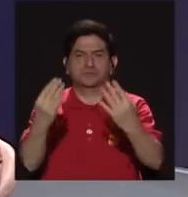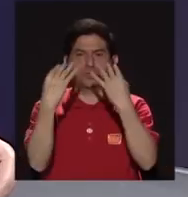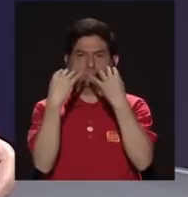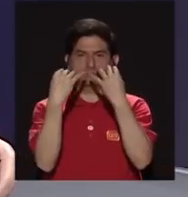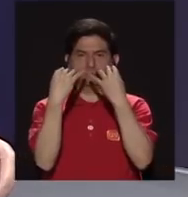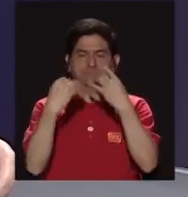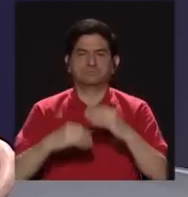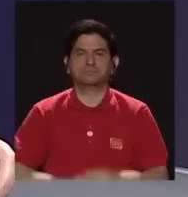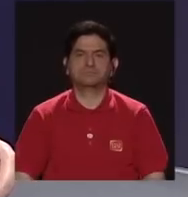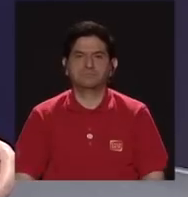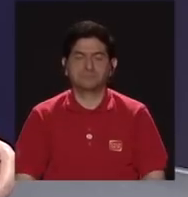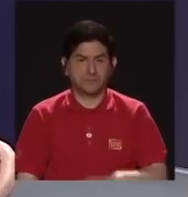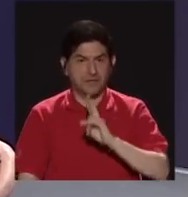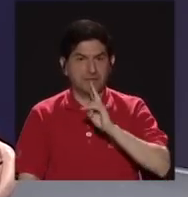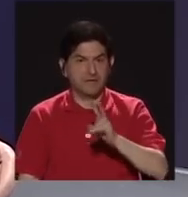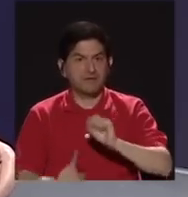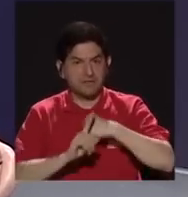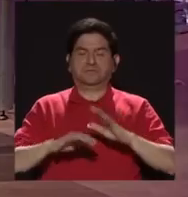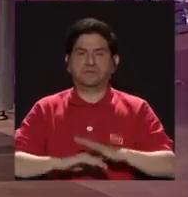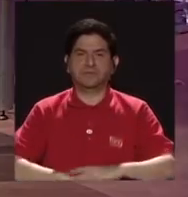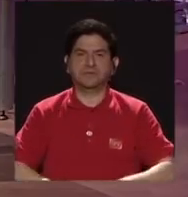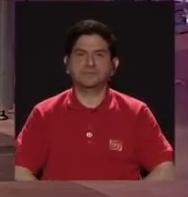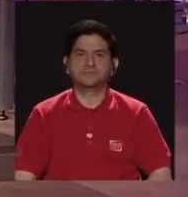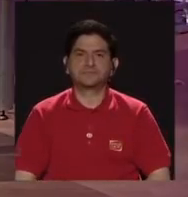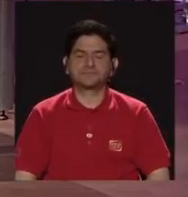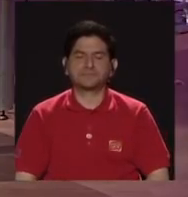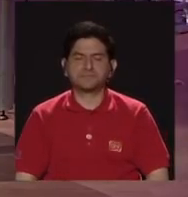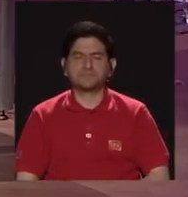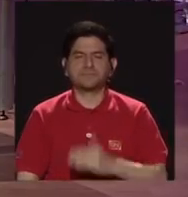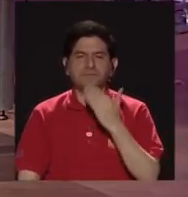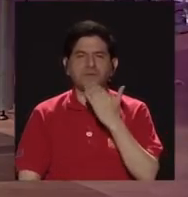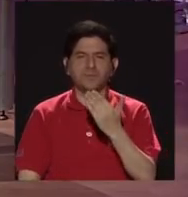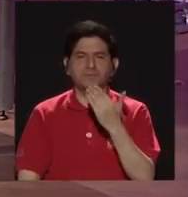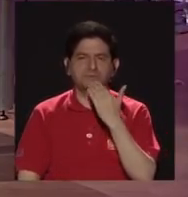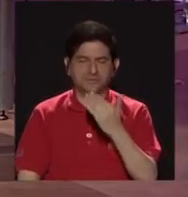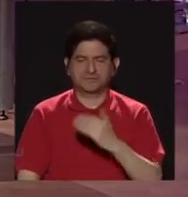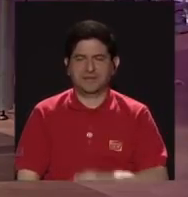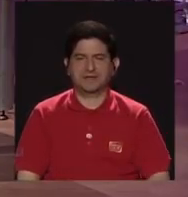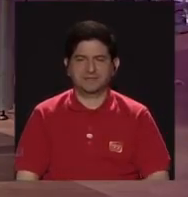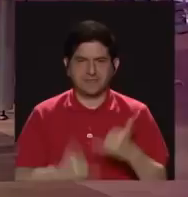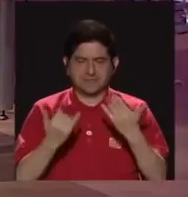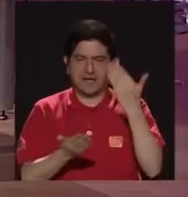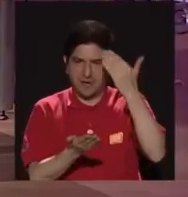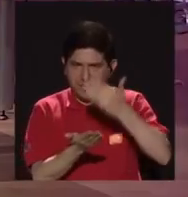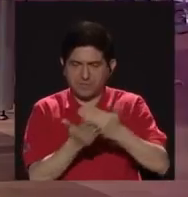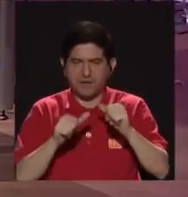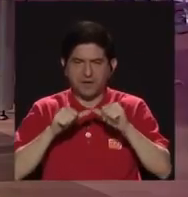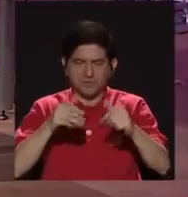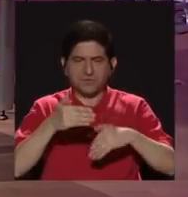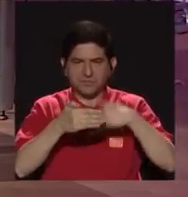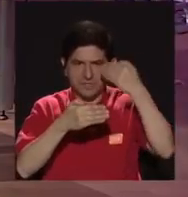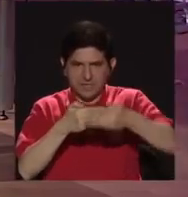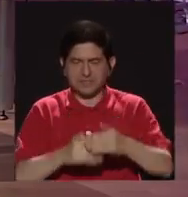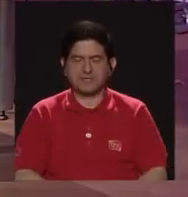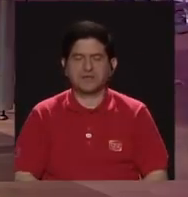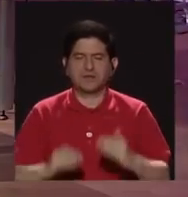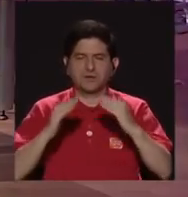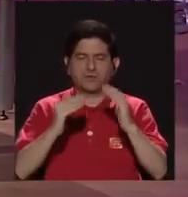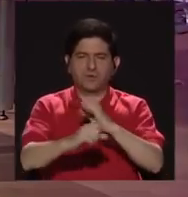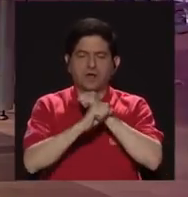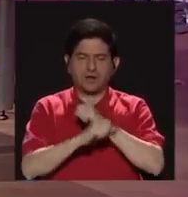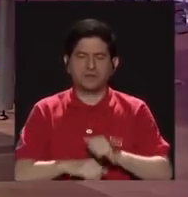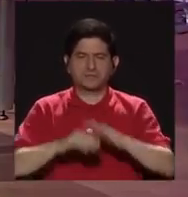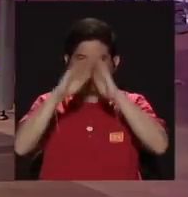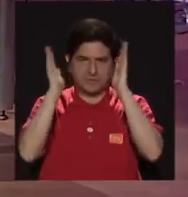Esto es, de verdad, dantesco. Gracias, Sonita. Vamos a ir a un corte y volvemos con el Hogar Seguro